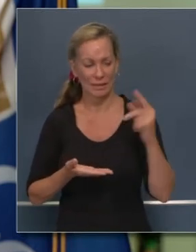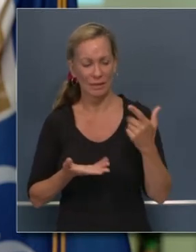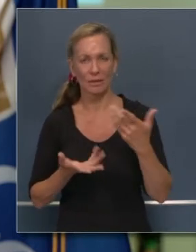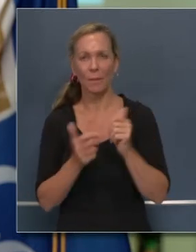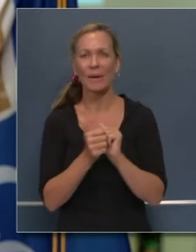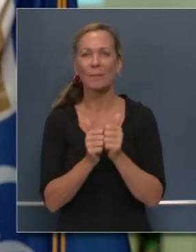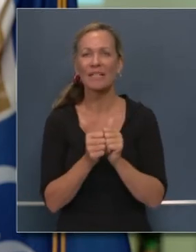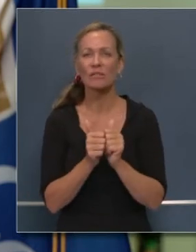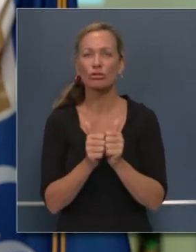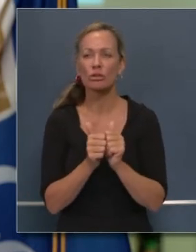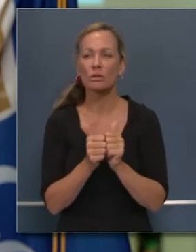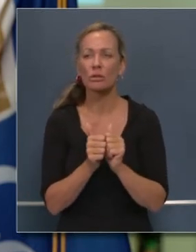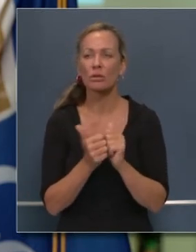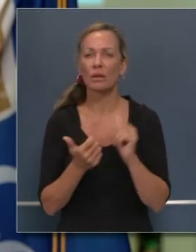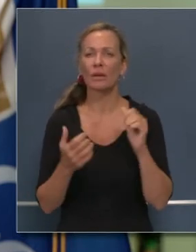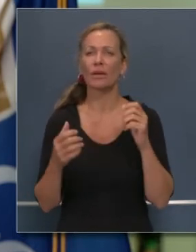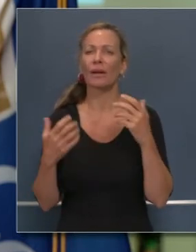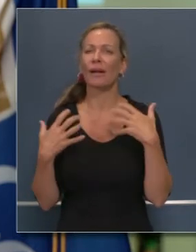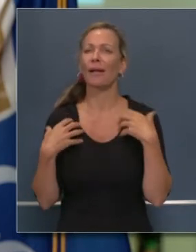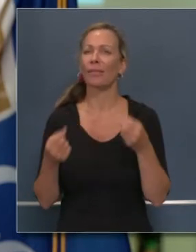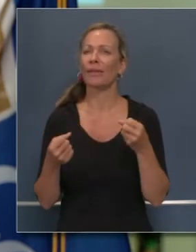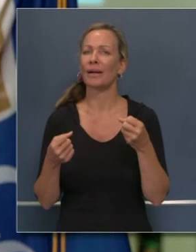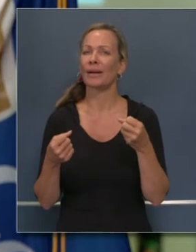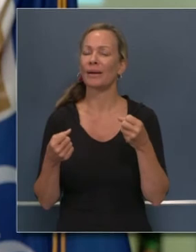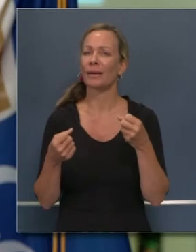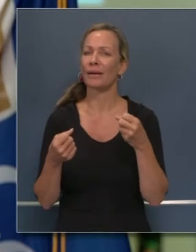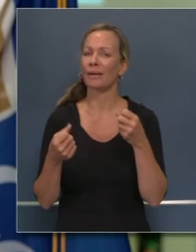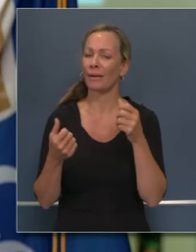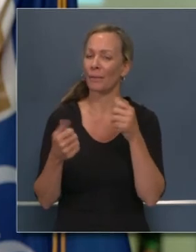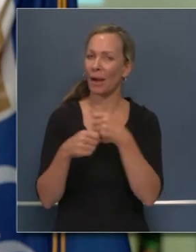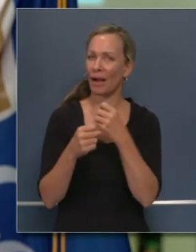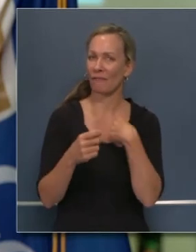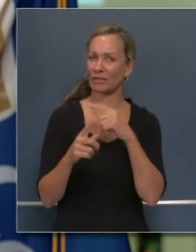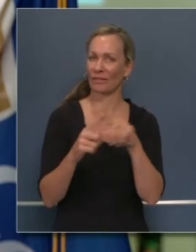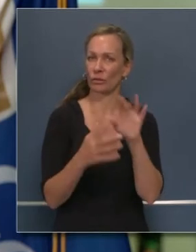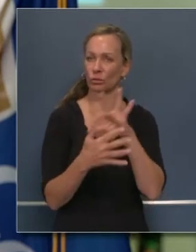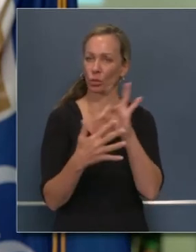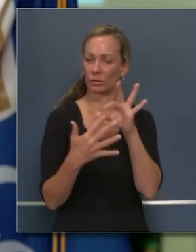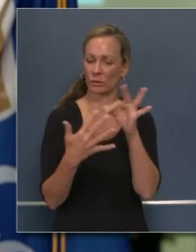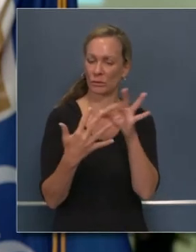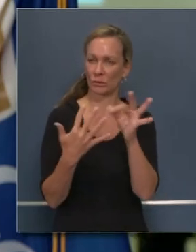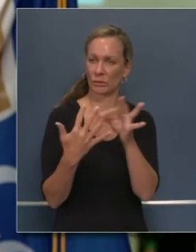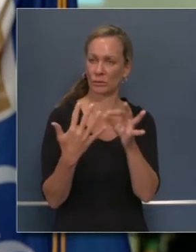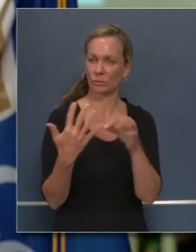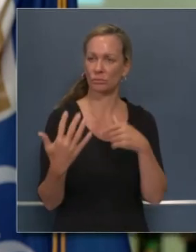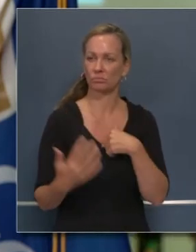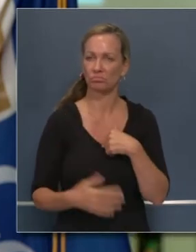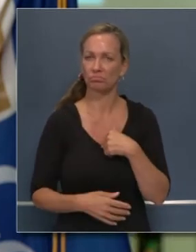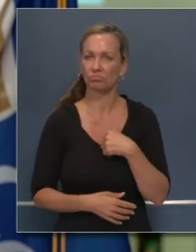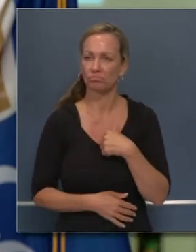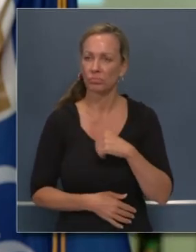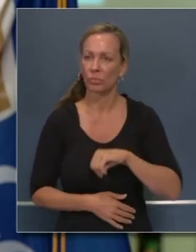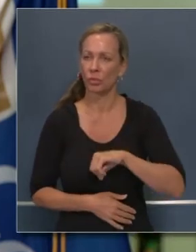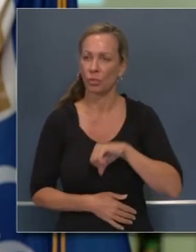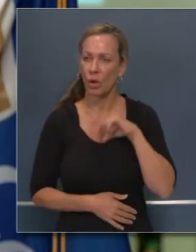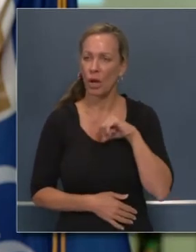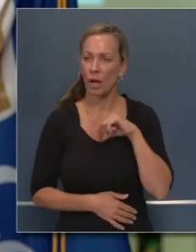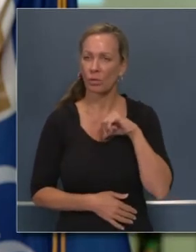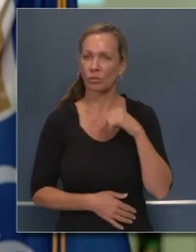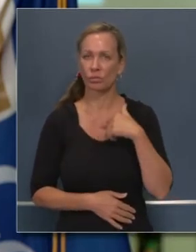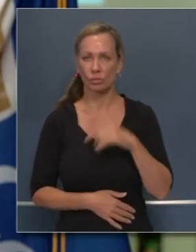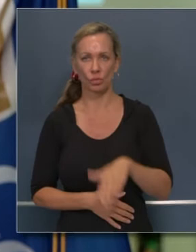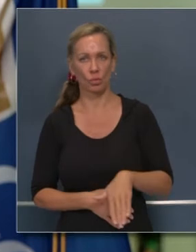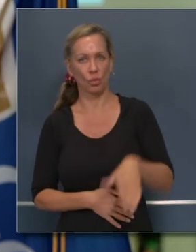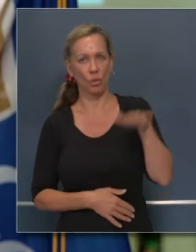y hacer una disrupción y darle más opciones al mercado y una mejor experiencia. Es un punto de orgullo. Tuve el privilegio de